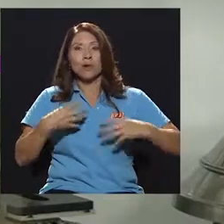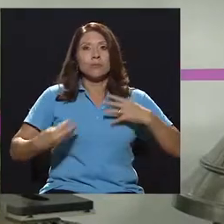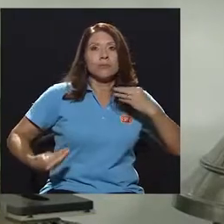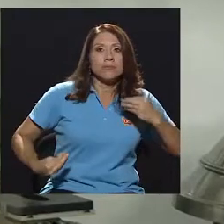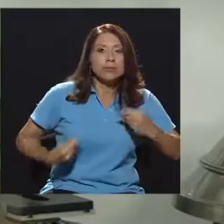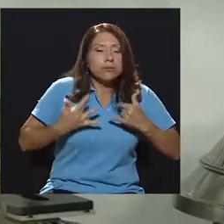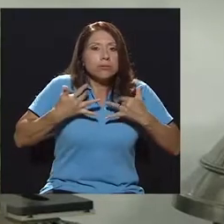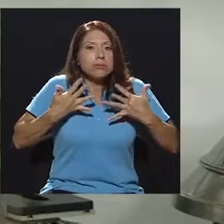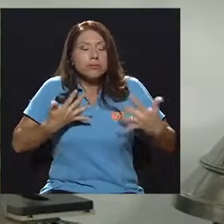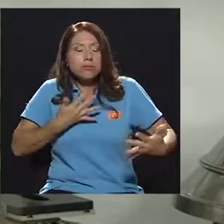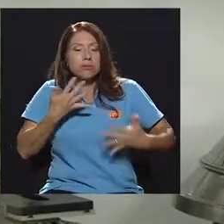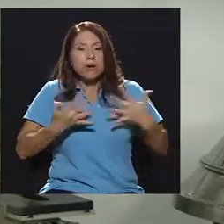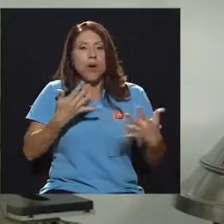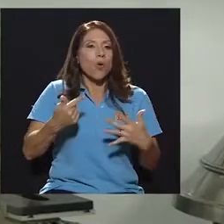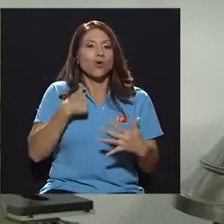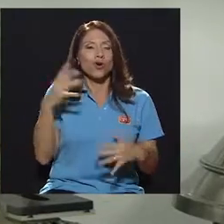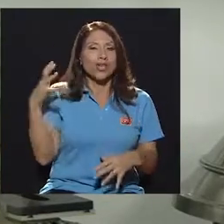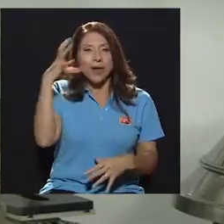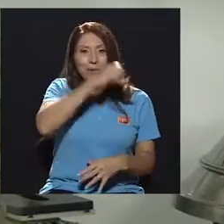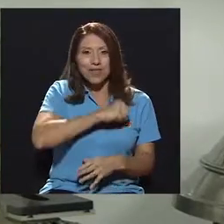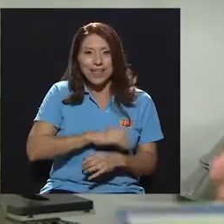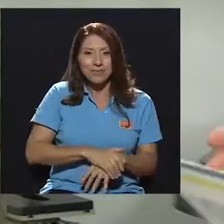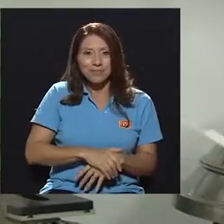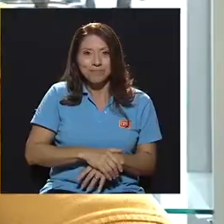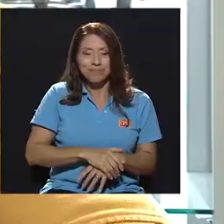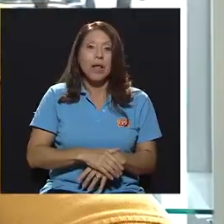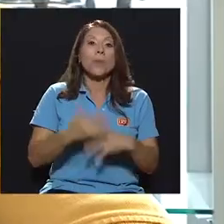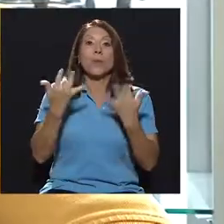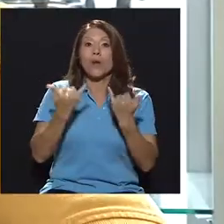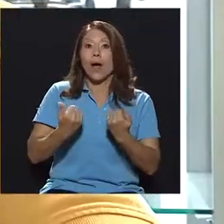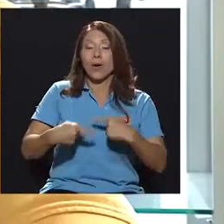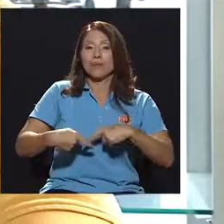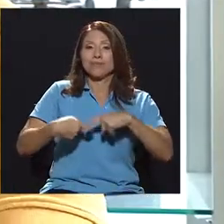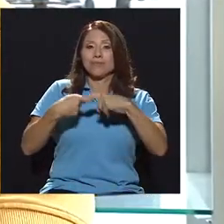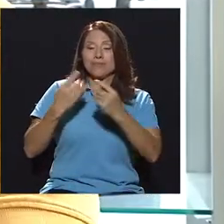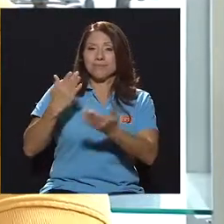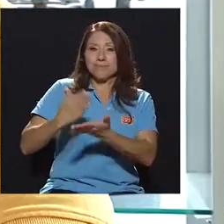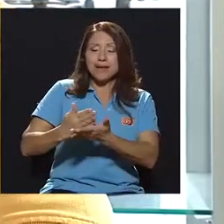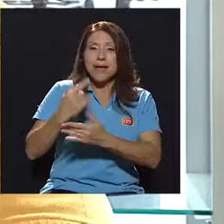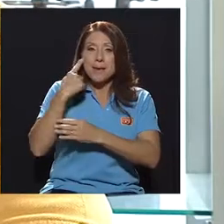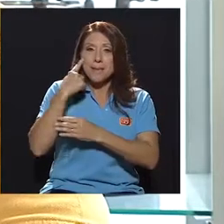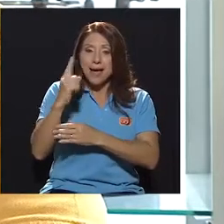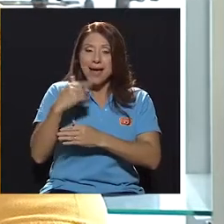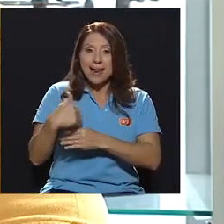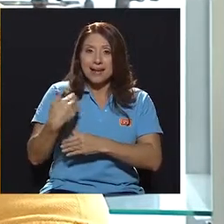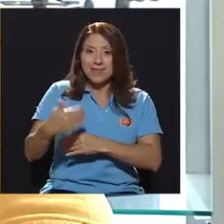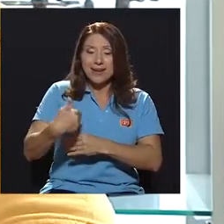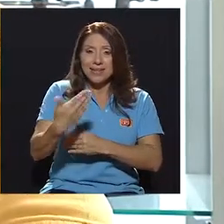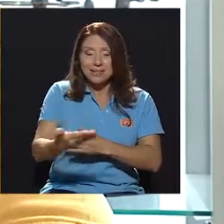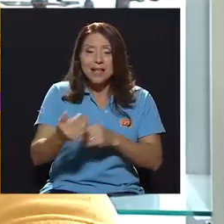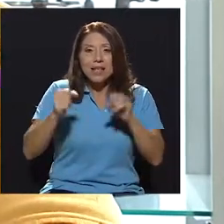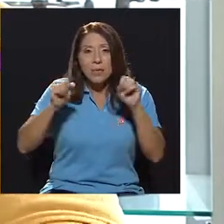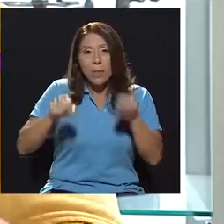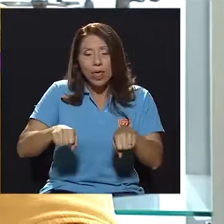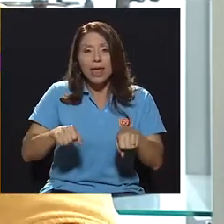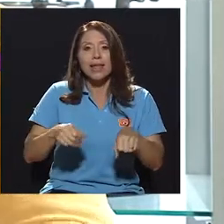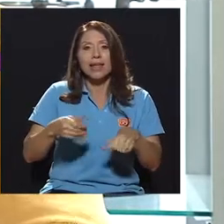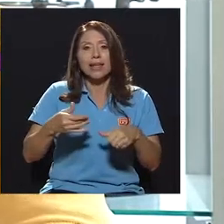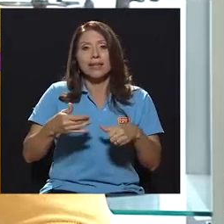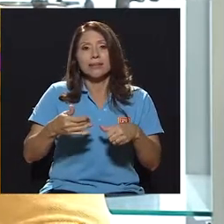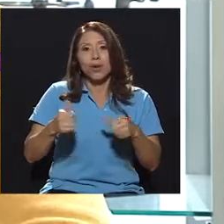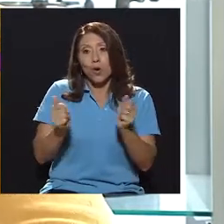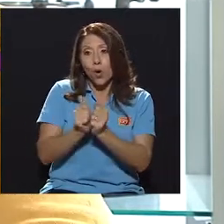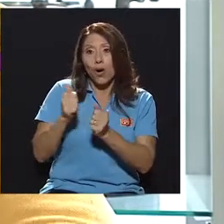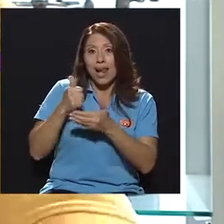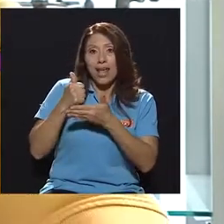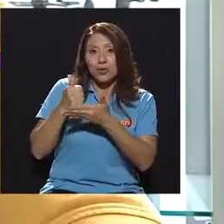adrenalina vieras que uno no se da cuenta. Bueno, vamos a hacer un corte en este bloque para regresar y poder,